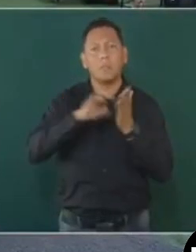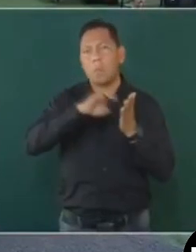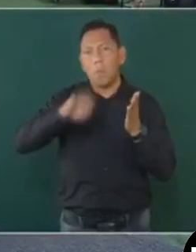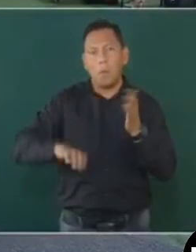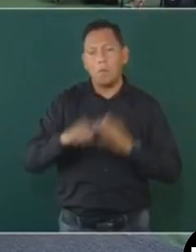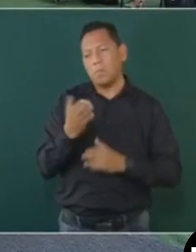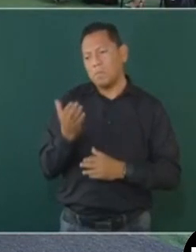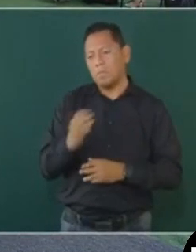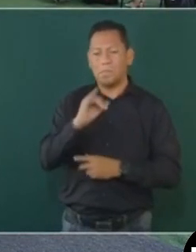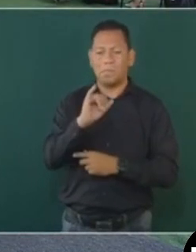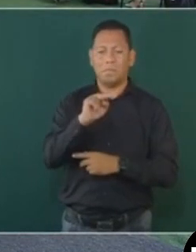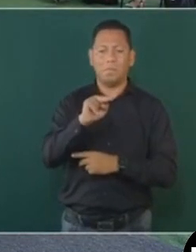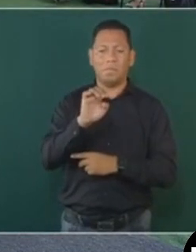INE.